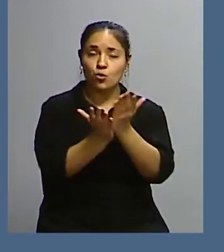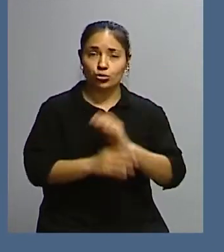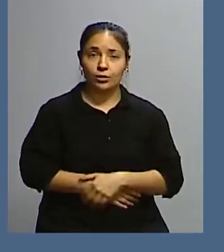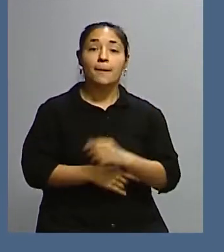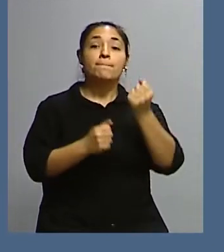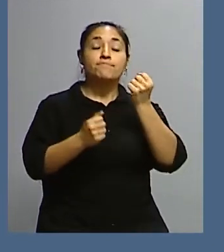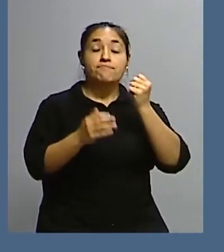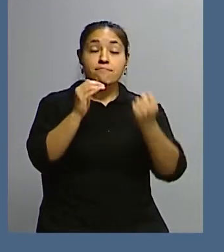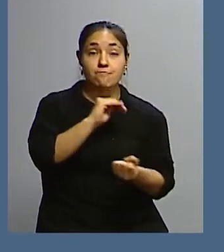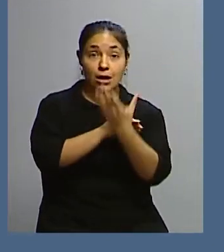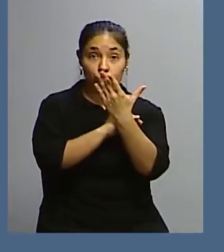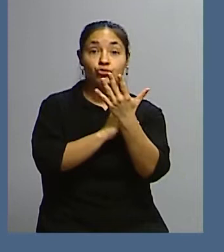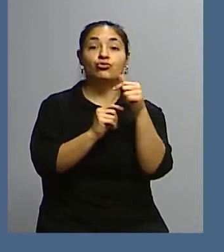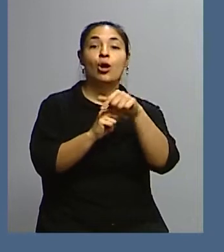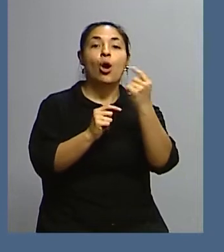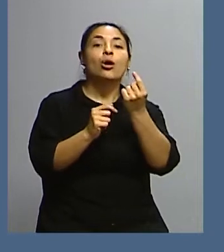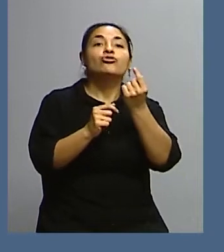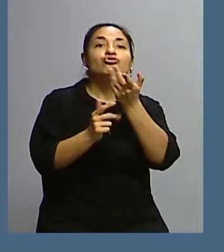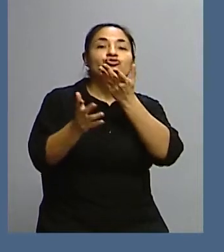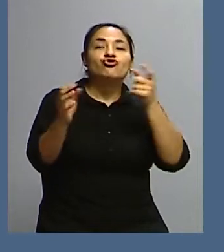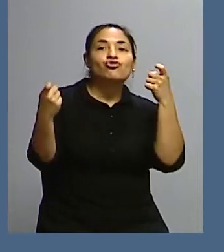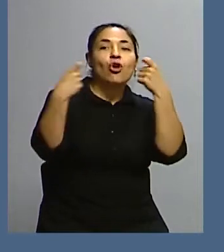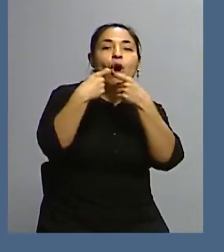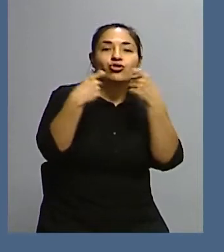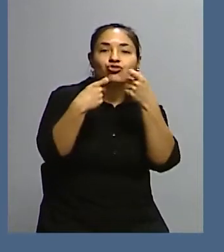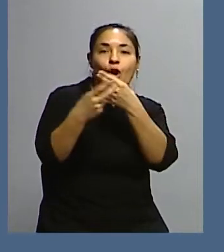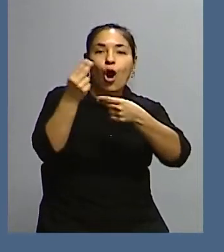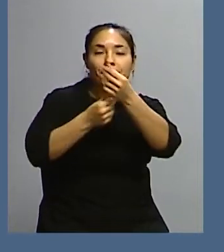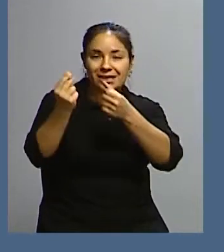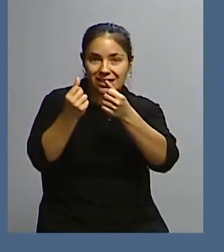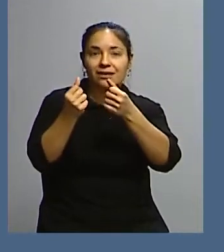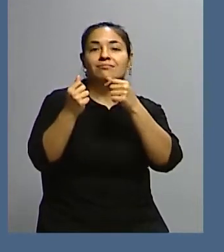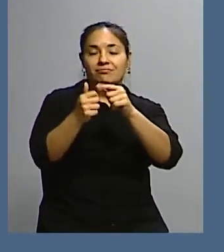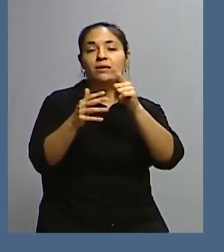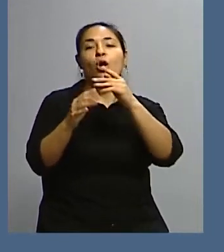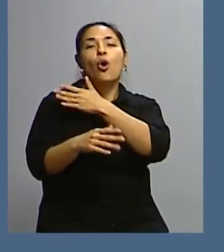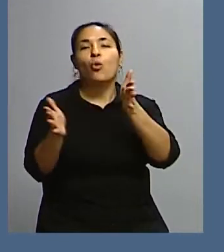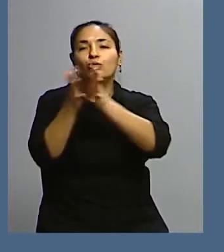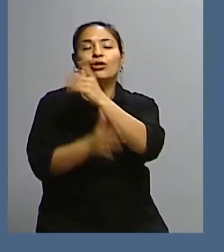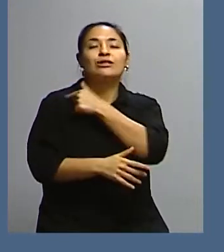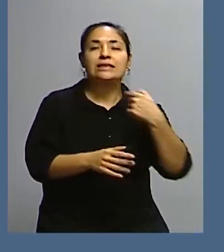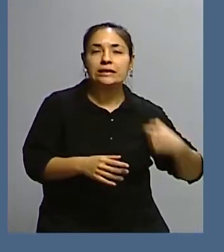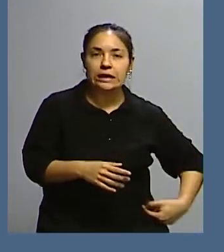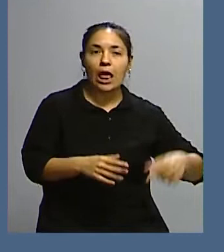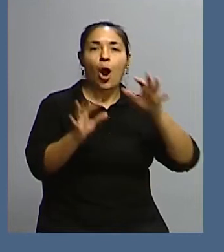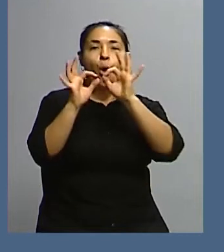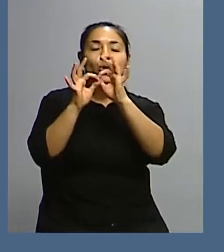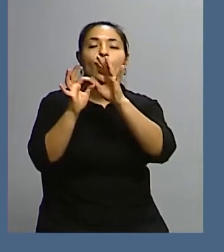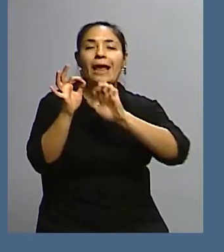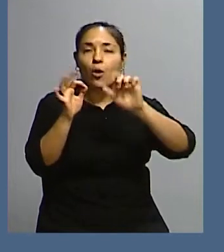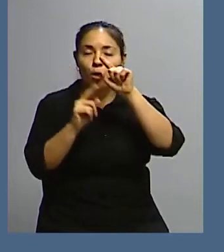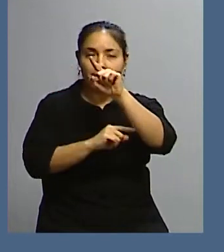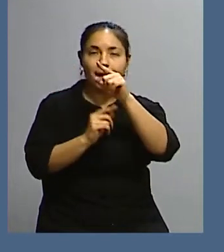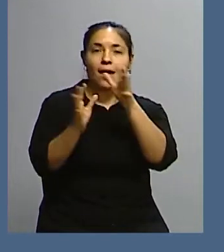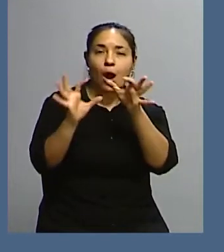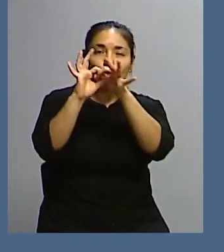cuarto socio comercial, después de China, Estados Unidos y la Unión Europea. Y además, quiero